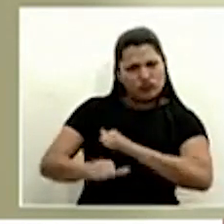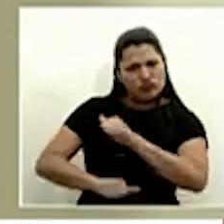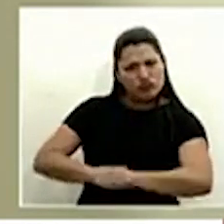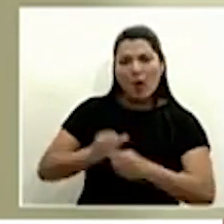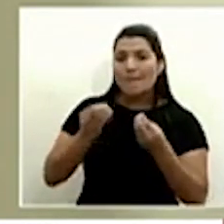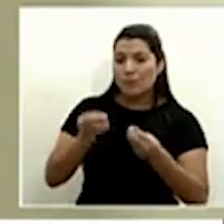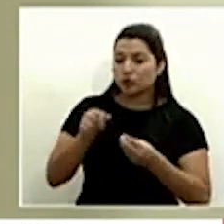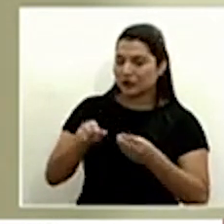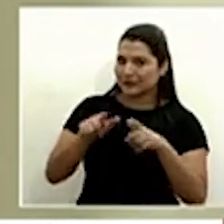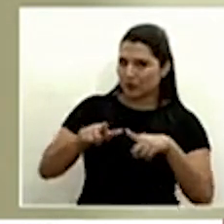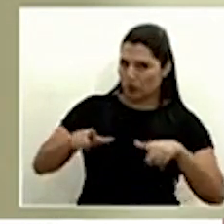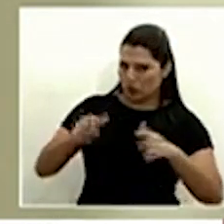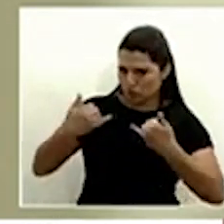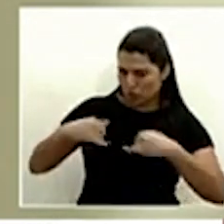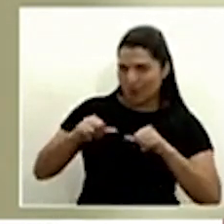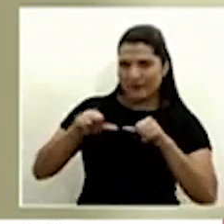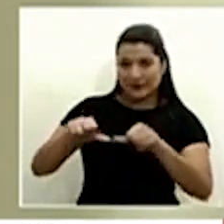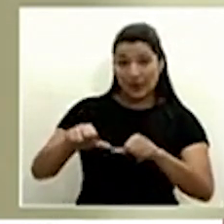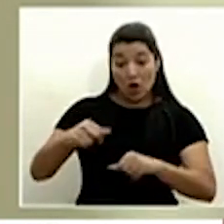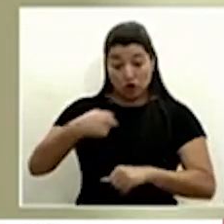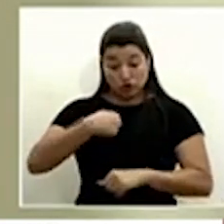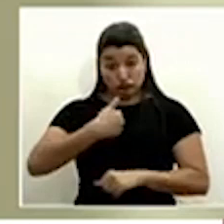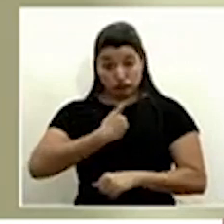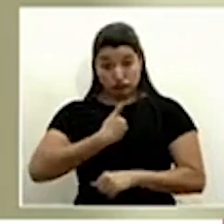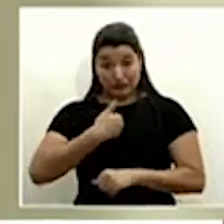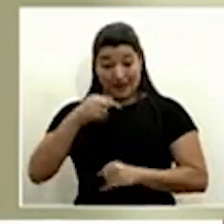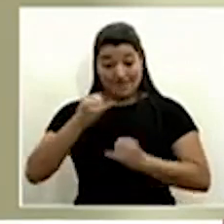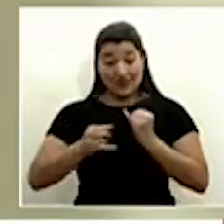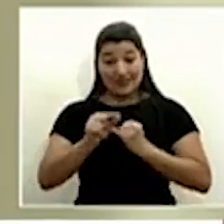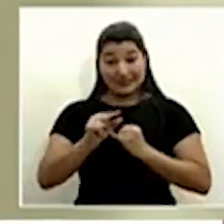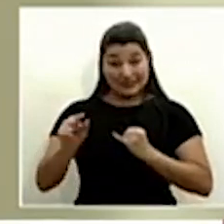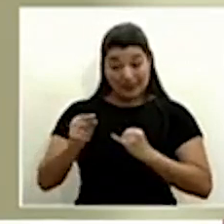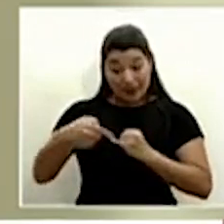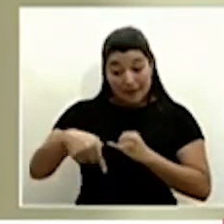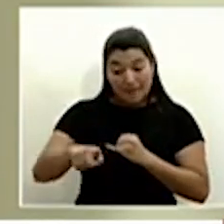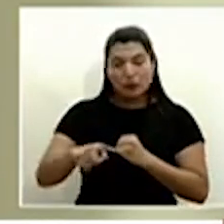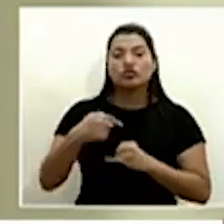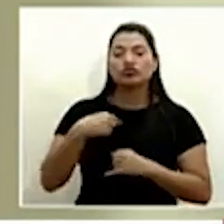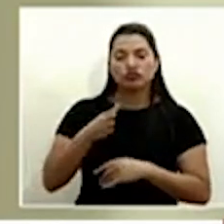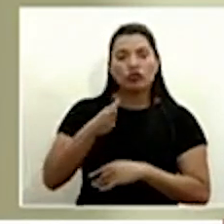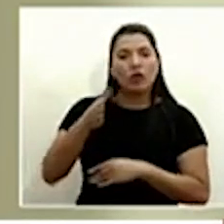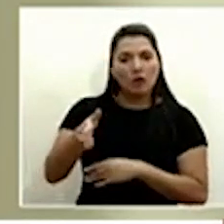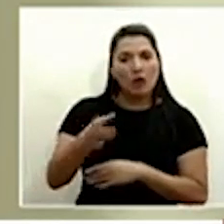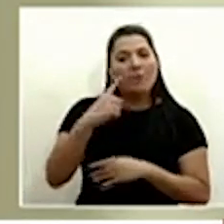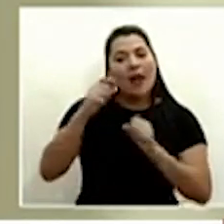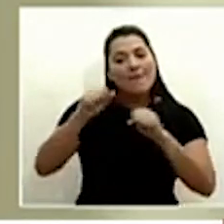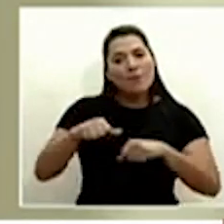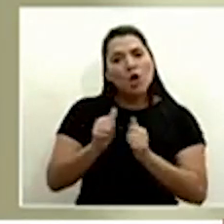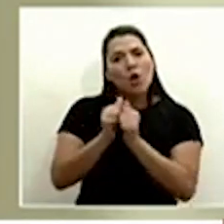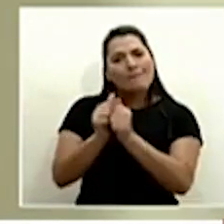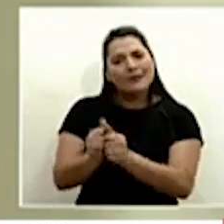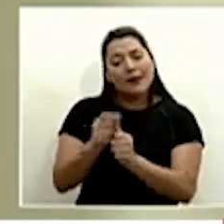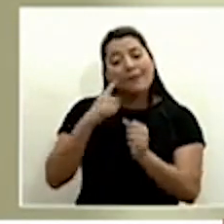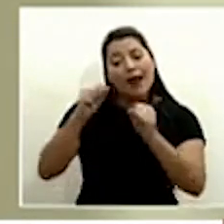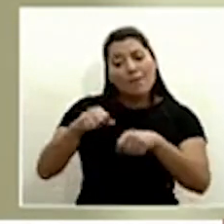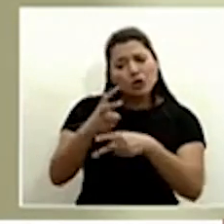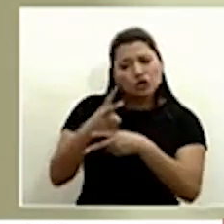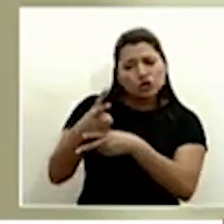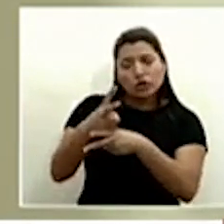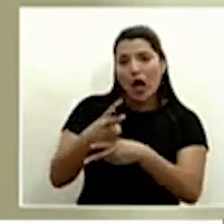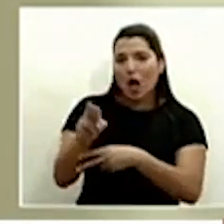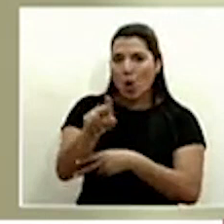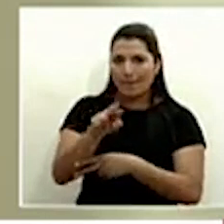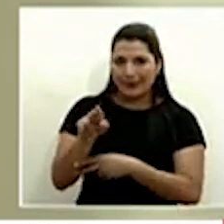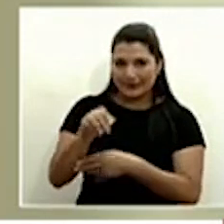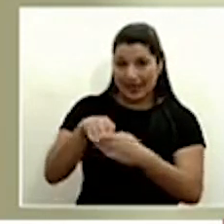haciendo. Yo personalmente este fin de semana voy a hacer un recorrido por el sector pues para acompañar y supervisar a los compañeros